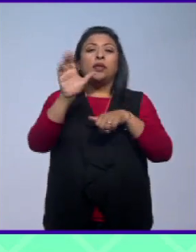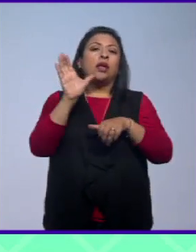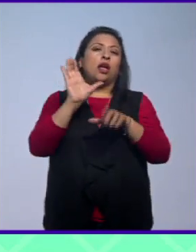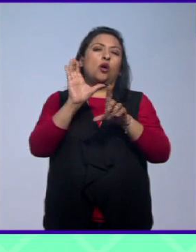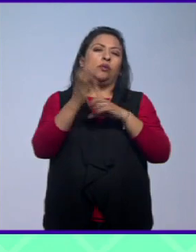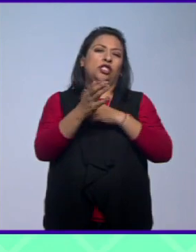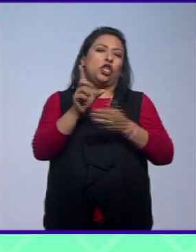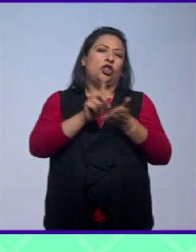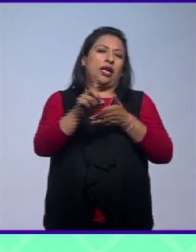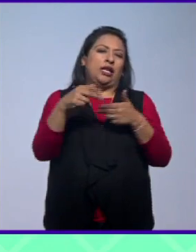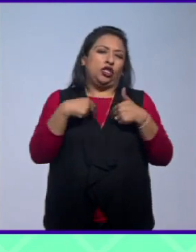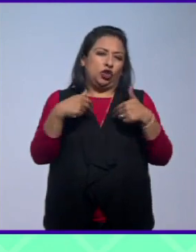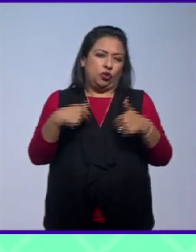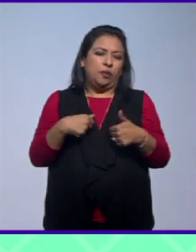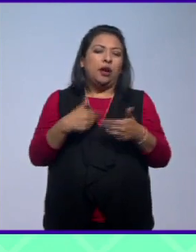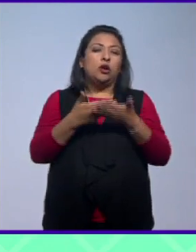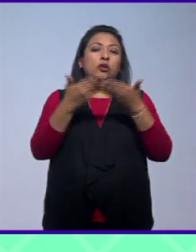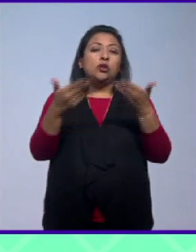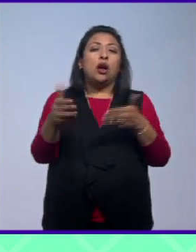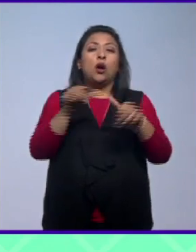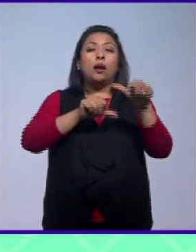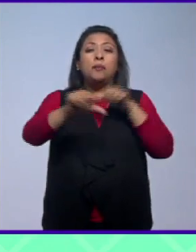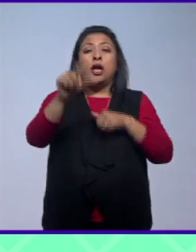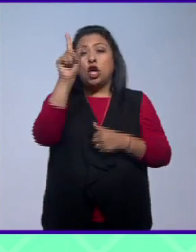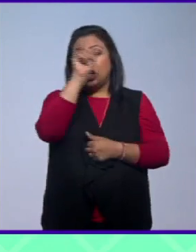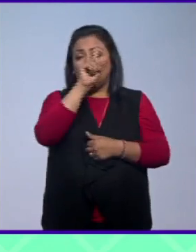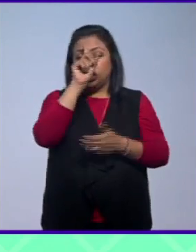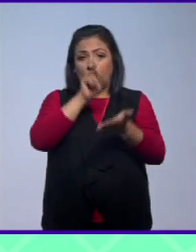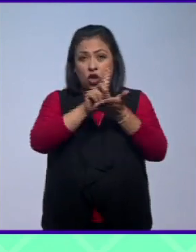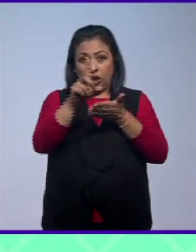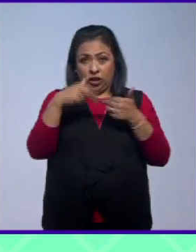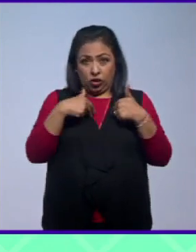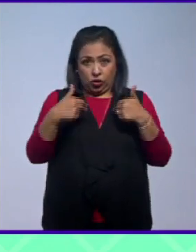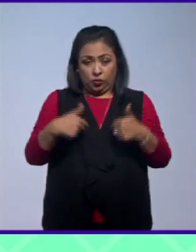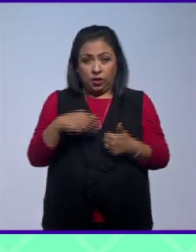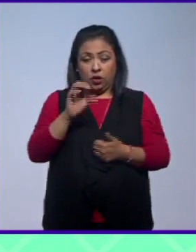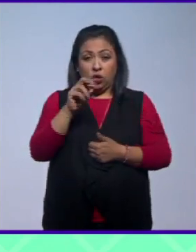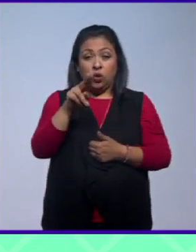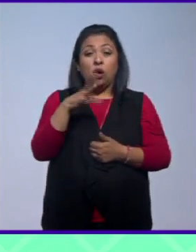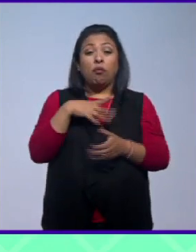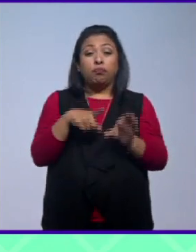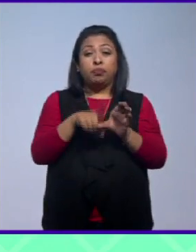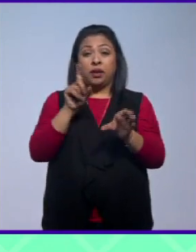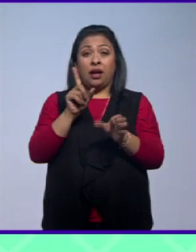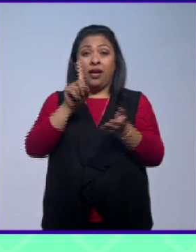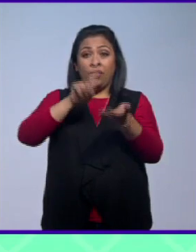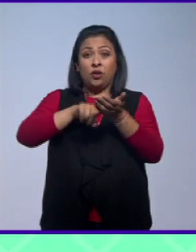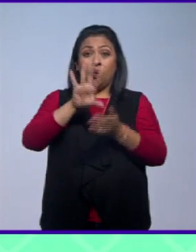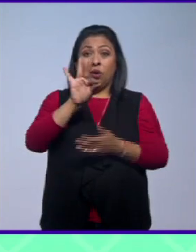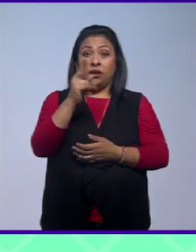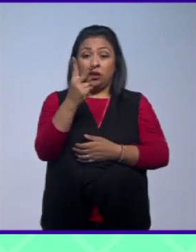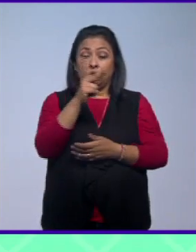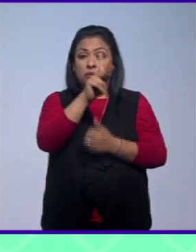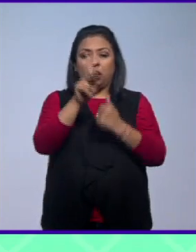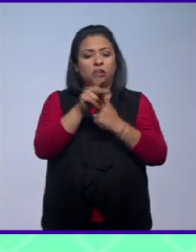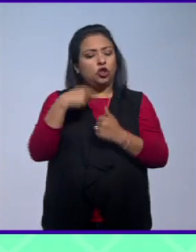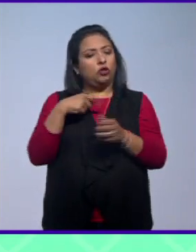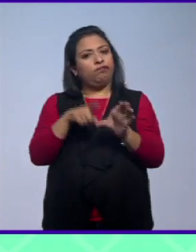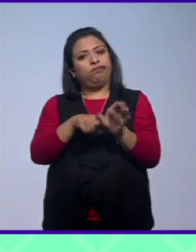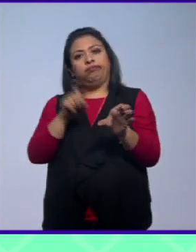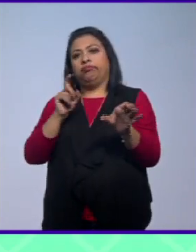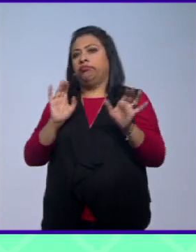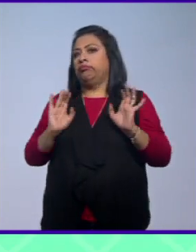Comisión de Derechos Humanos el Consejo de Derechos Humanos de la ONU y ahora de los 42 países que lo integran pues se retira